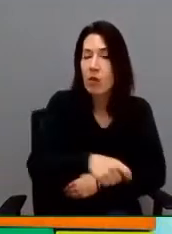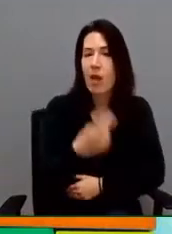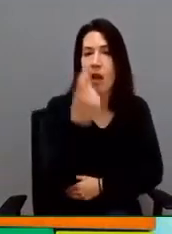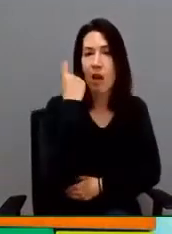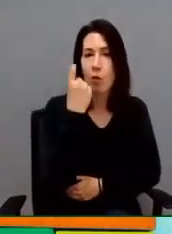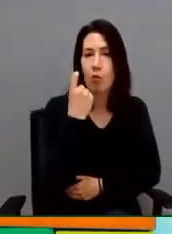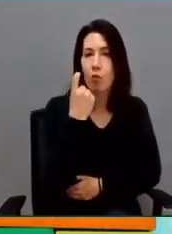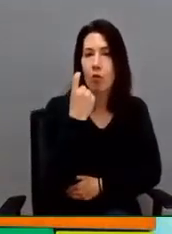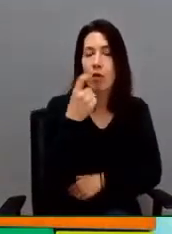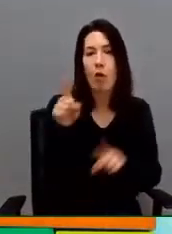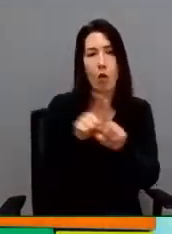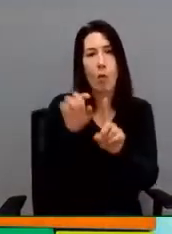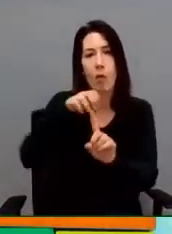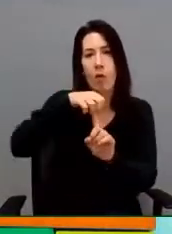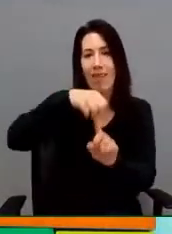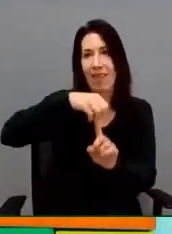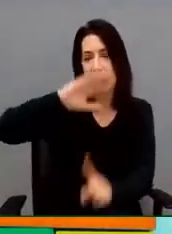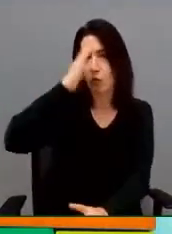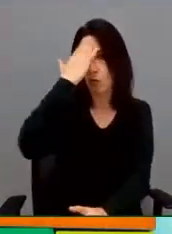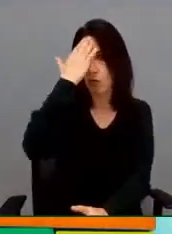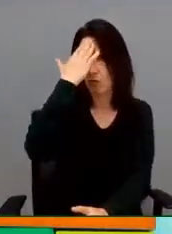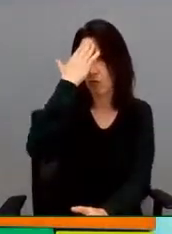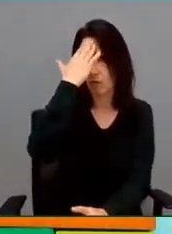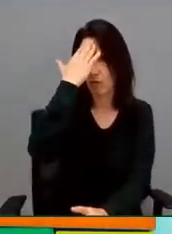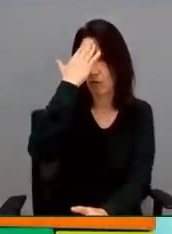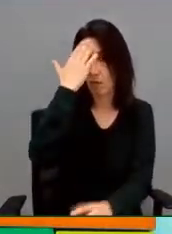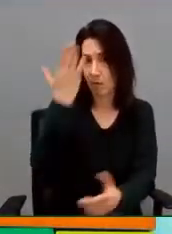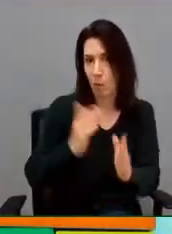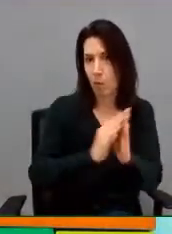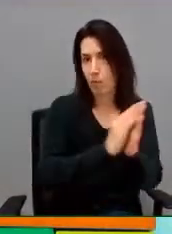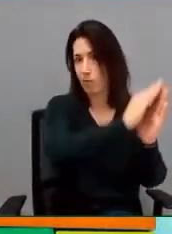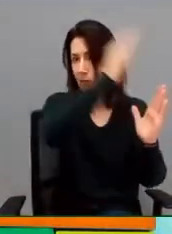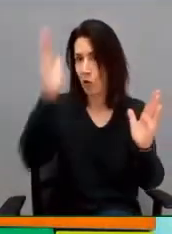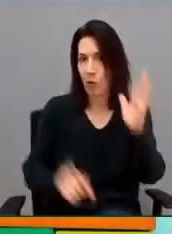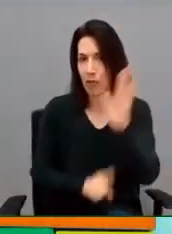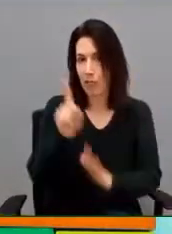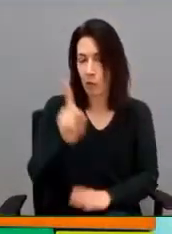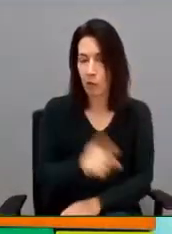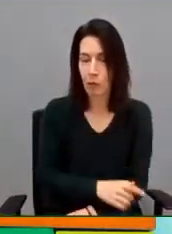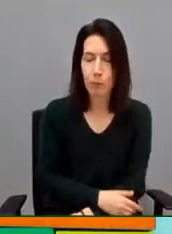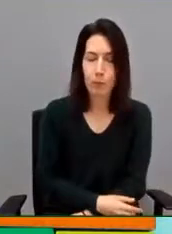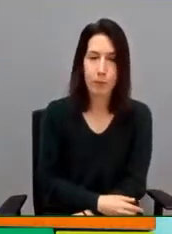ubica en el centro de todo el desarrollo.